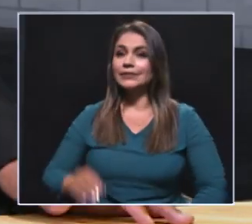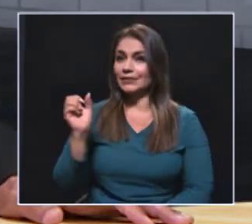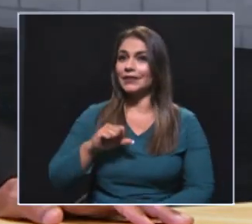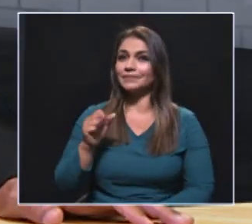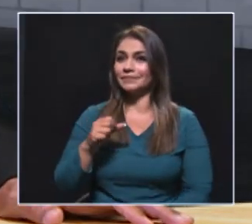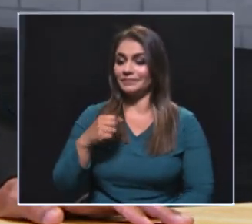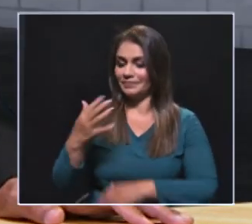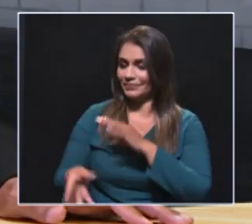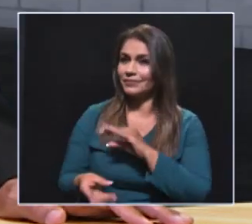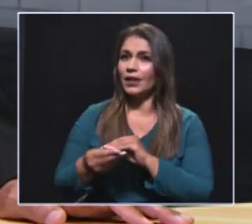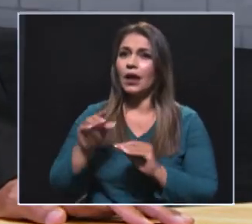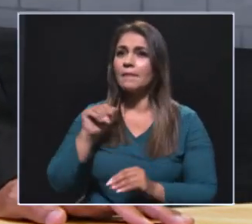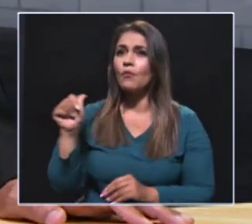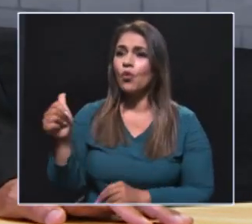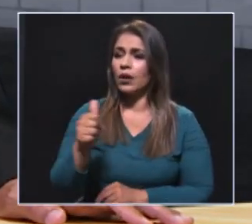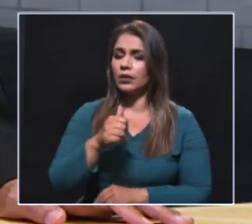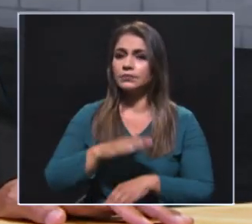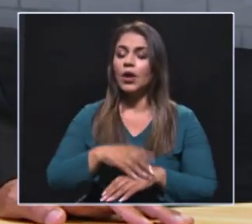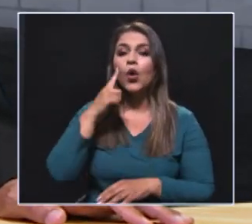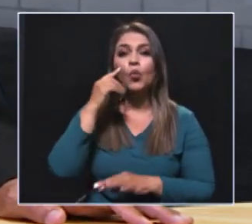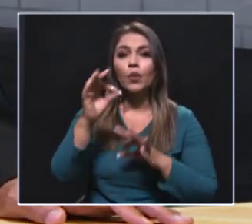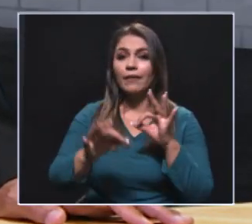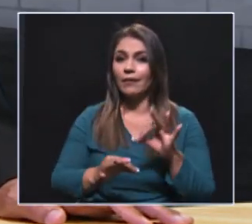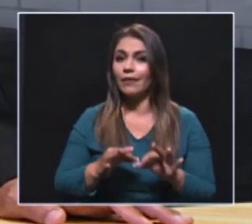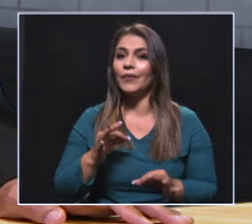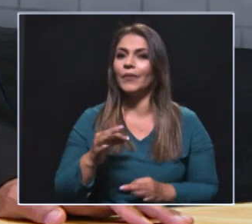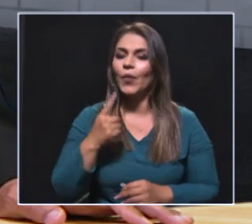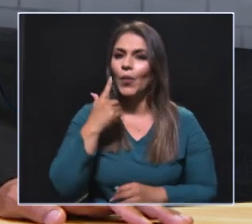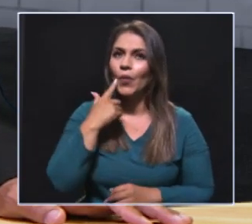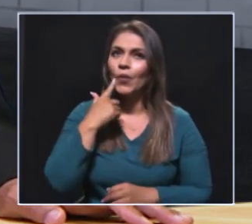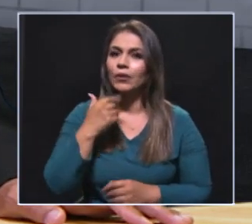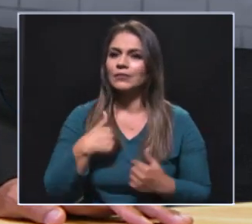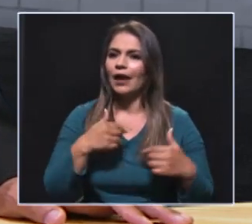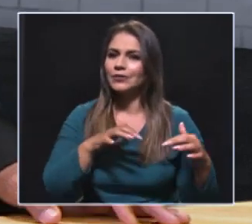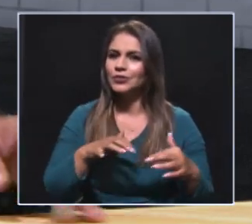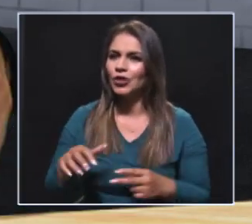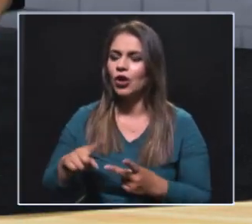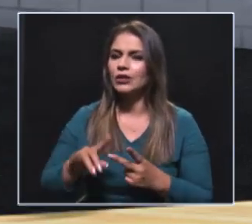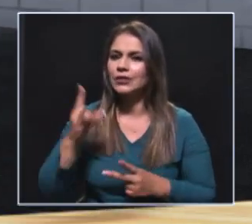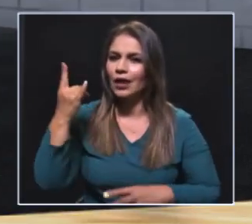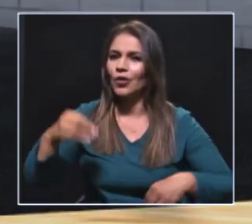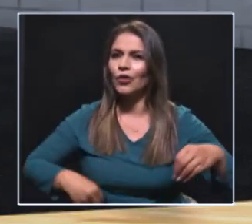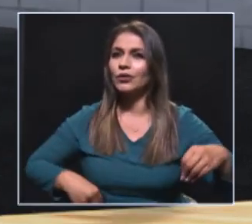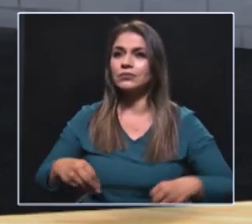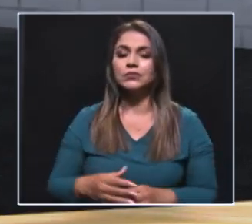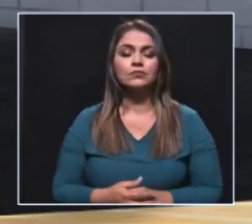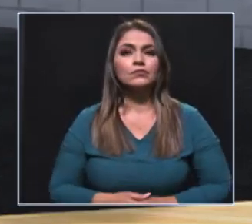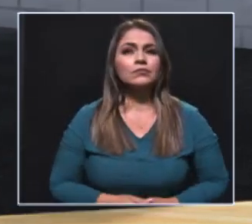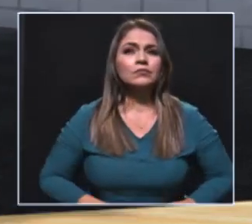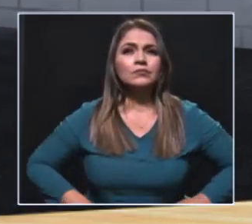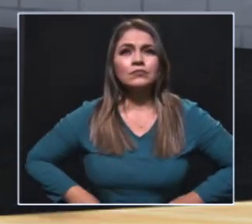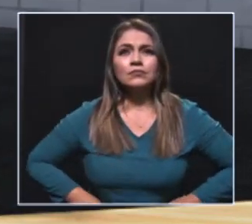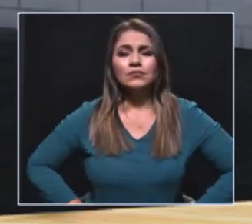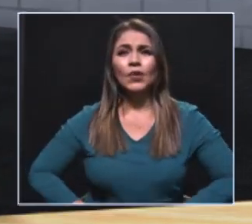nosotros le estamos diciendo a las mujeres que se están formando con mucho cuidado precisamente con los actos y las acciones corruptelas. A los hombres se nos ha,